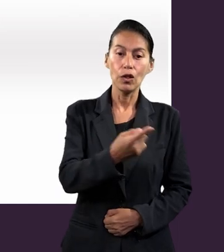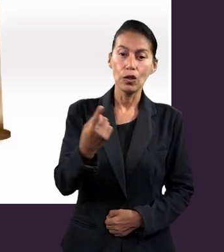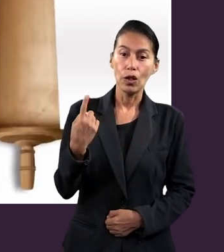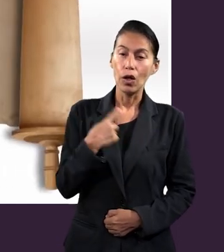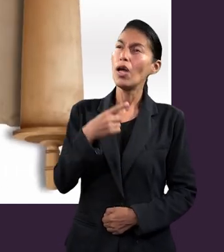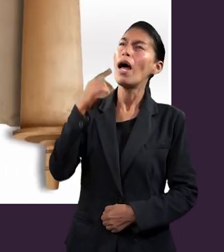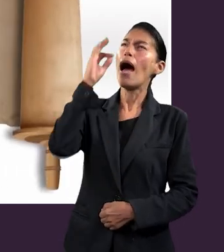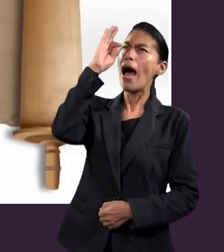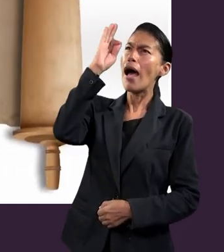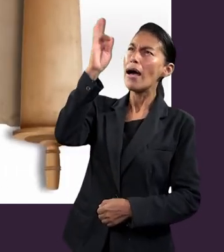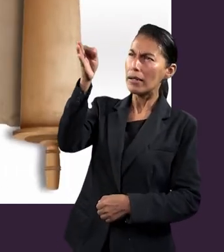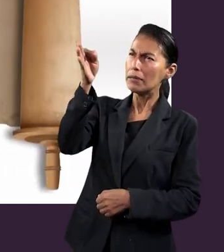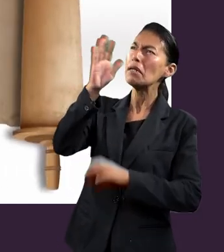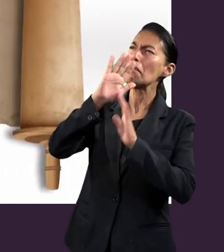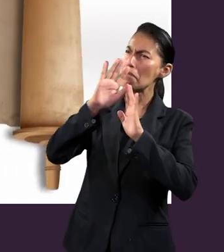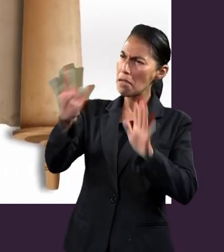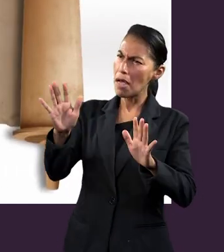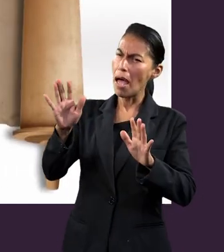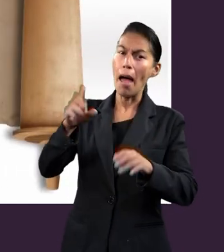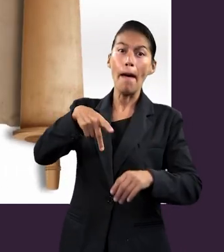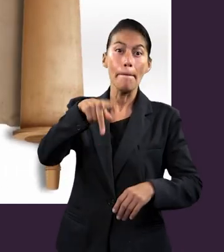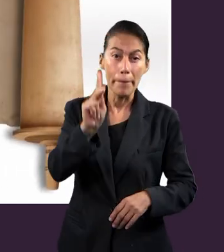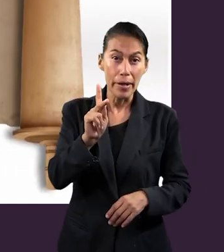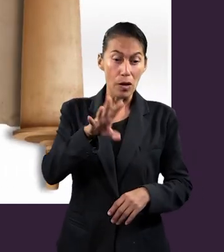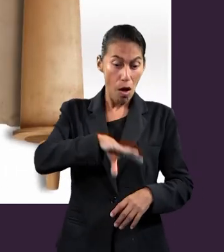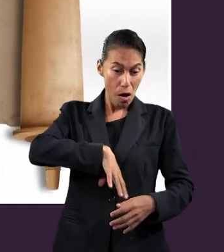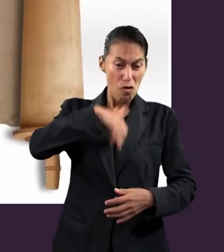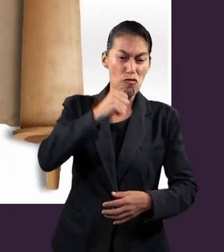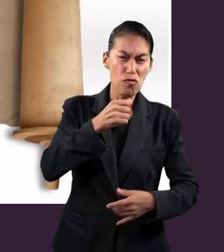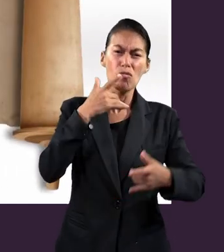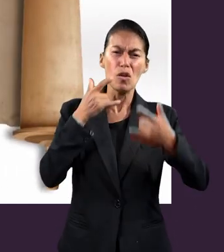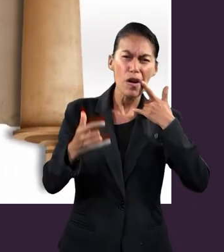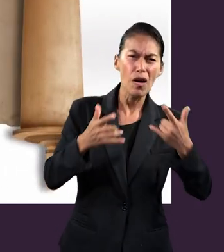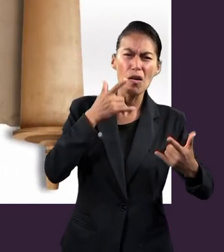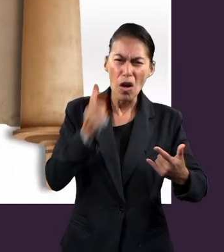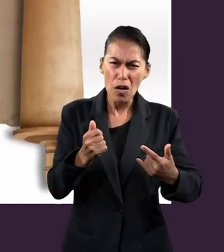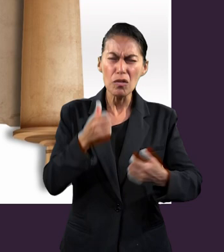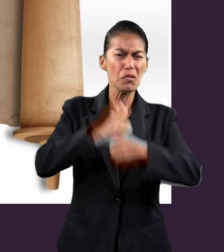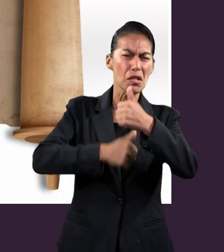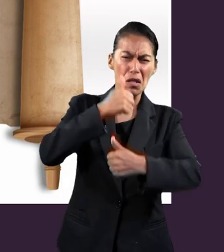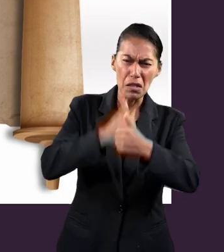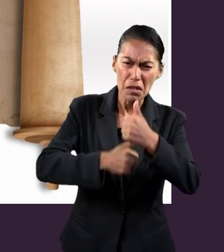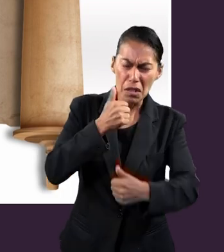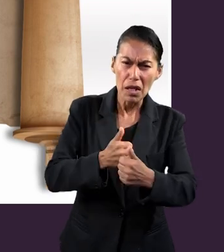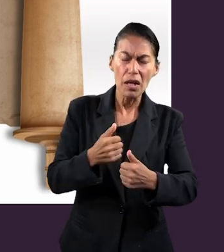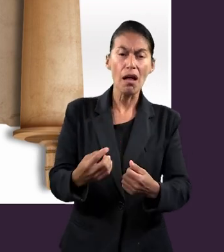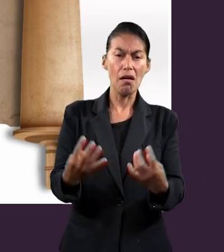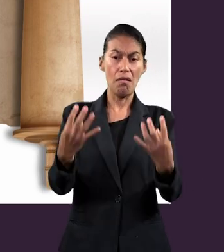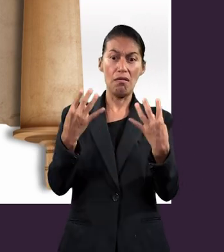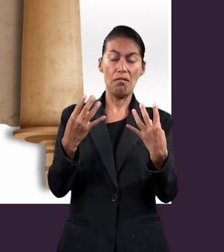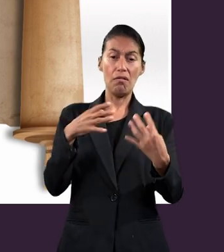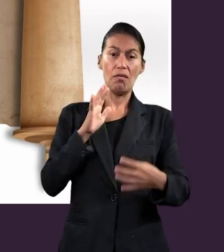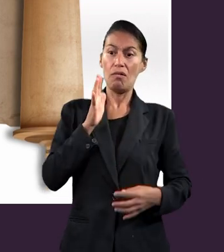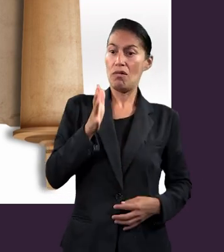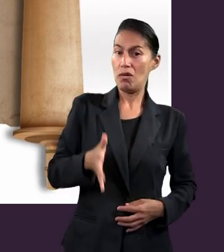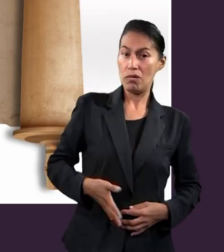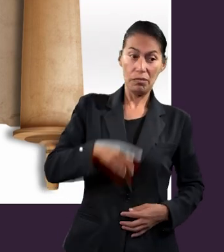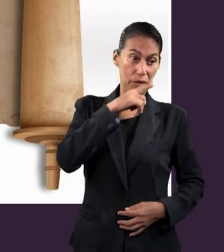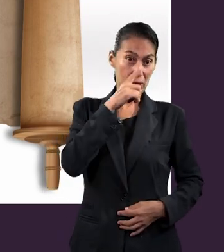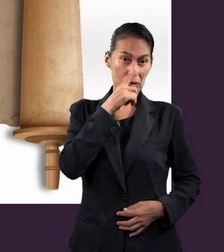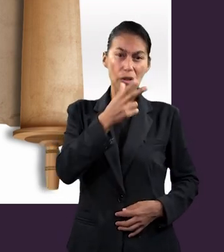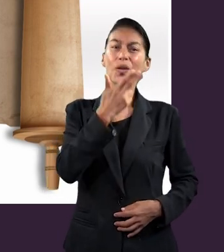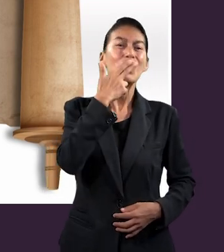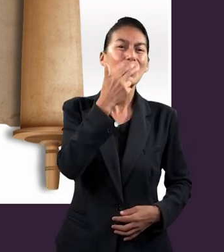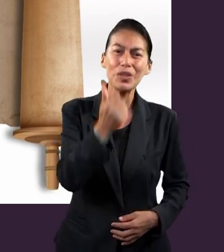Porque por gracia han sido salvados por la fe, y esto no proviene de ustedes, sino que es el don de Dios.